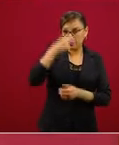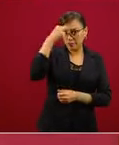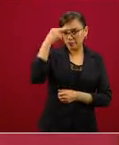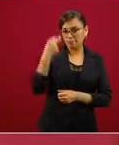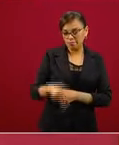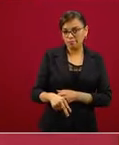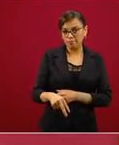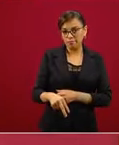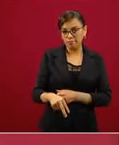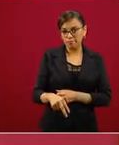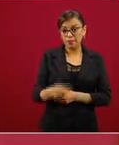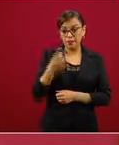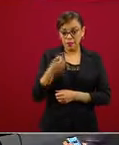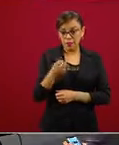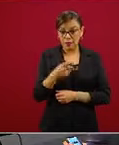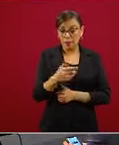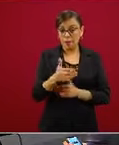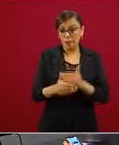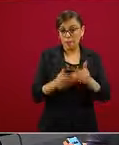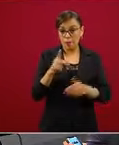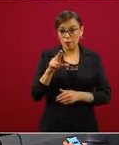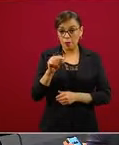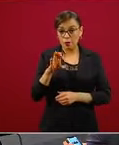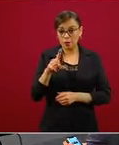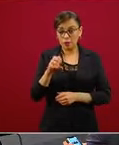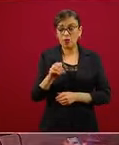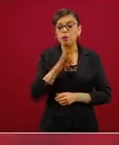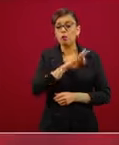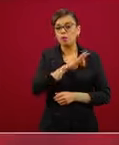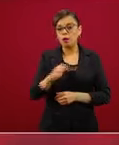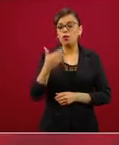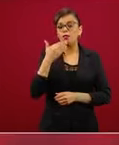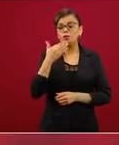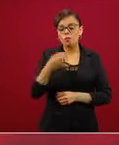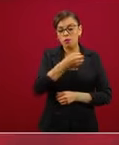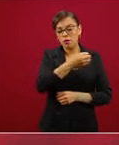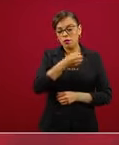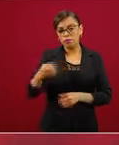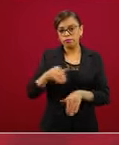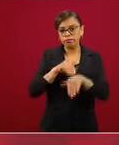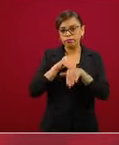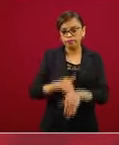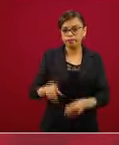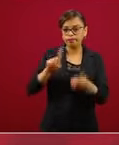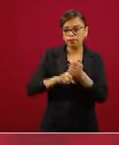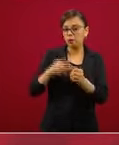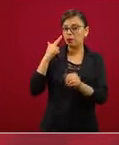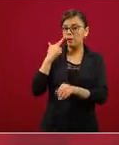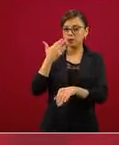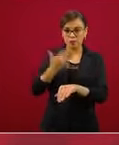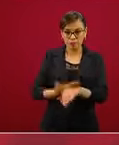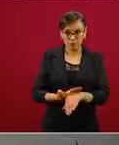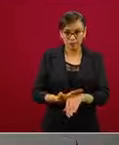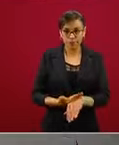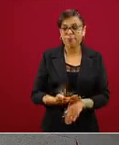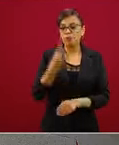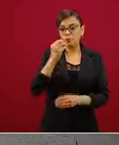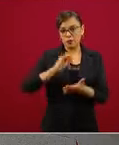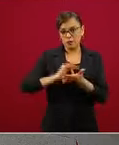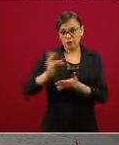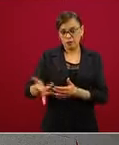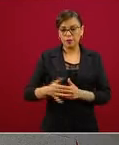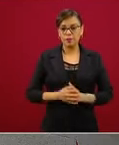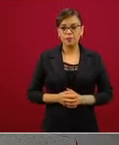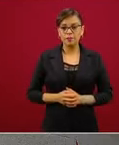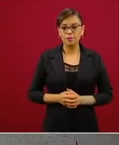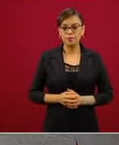para que este proceso se lleve a cabo de manera ordenada y de manera responsable. Muchas gracias. Gracias,